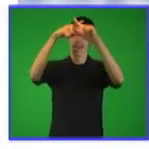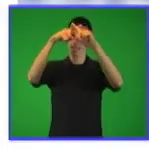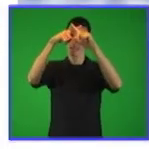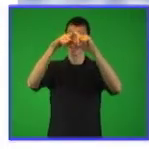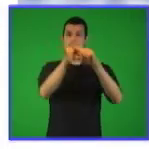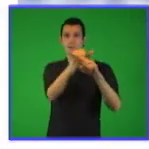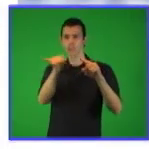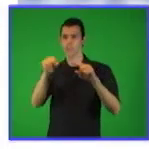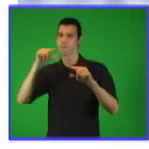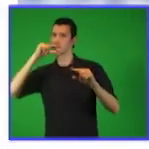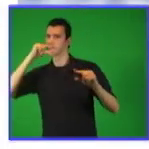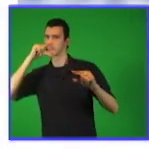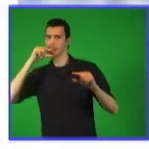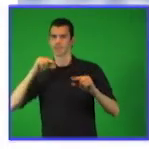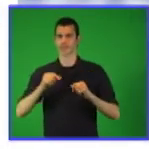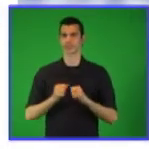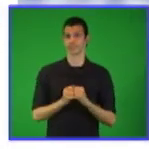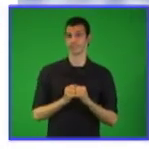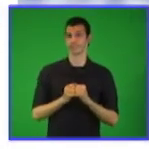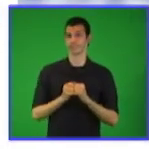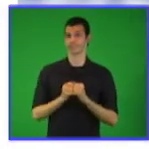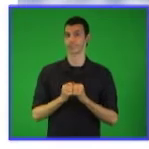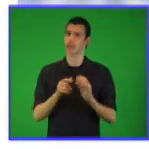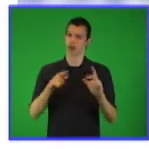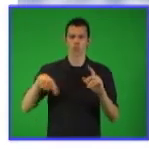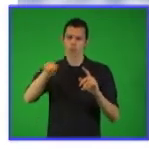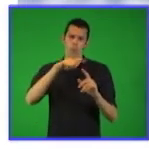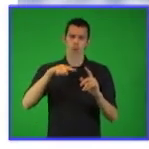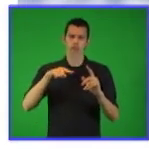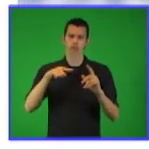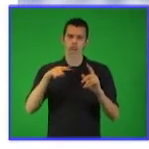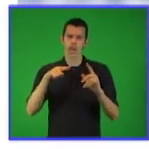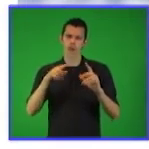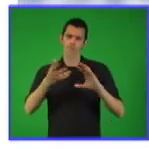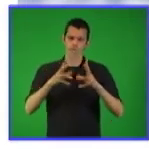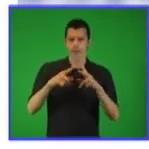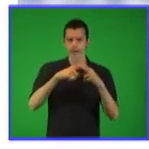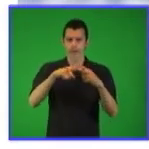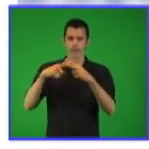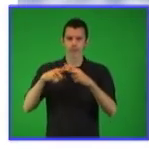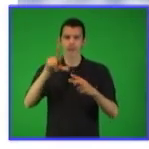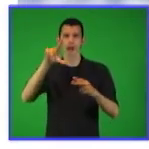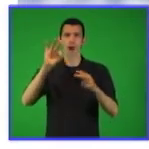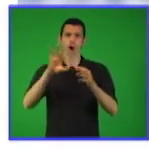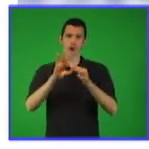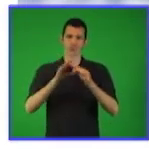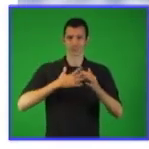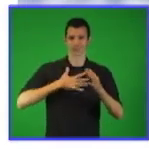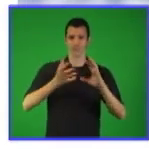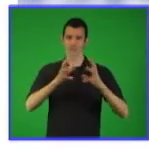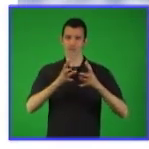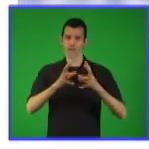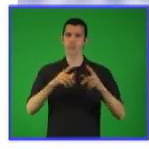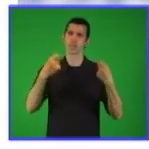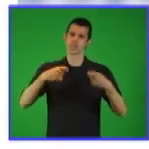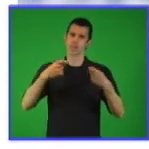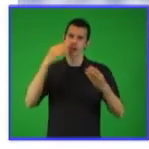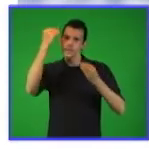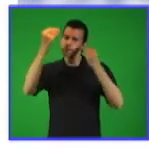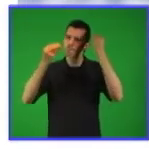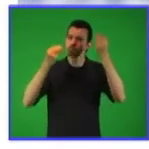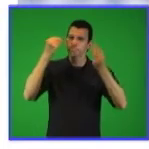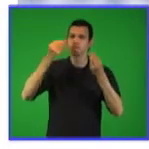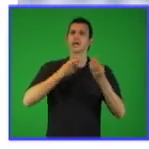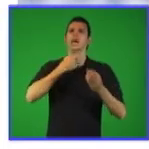el estudio de las propiedades de la logaritmación deben analizar el ejemplo y